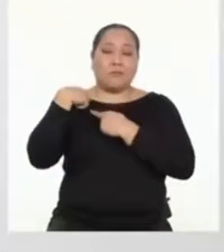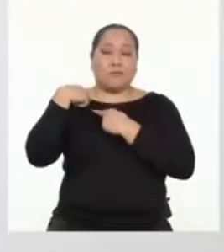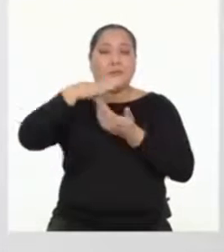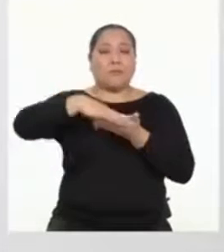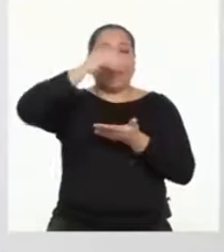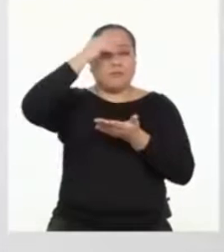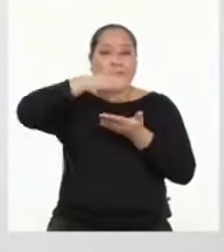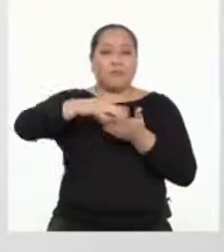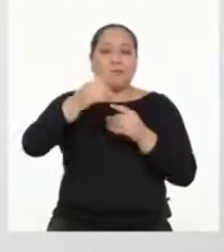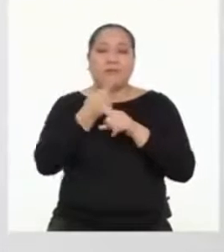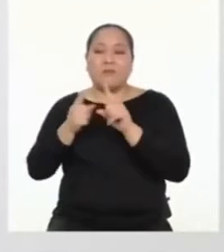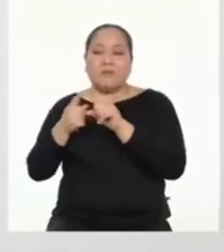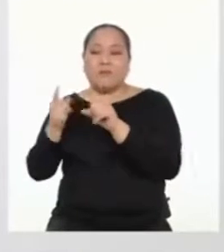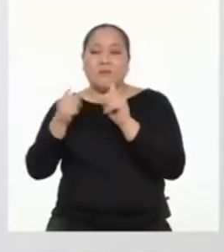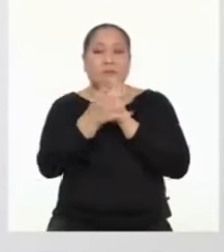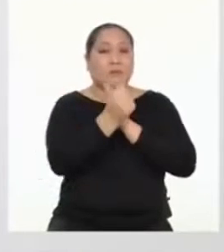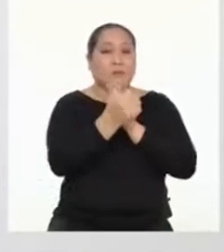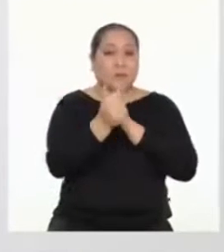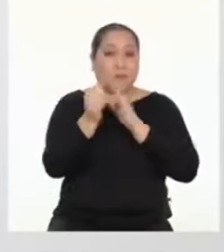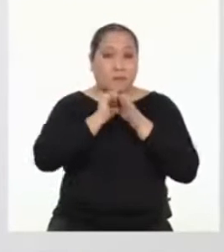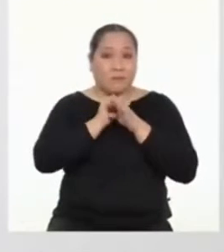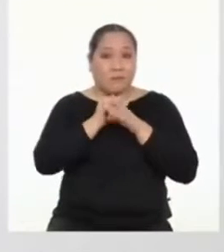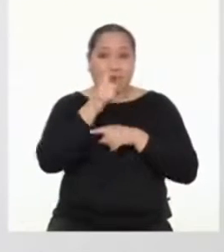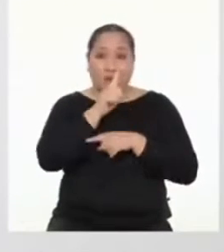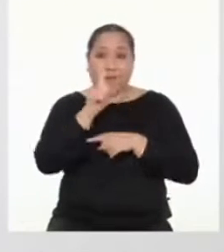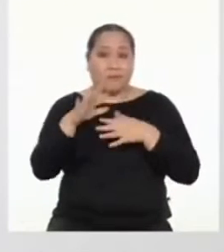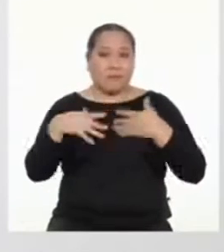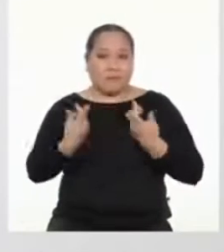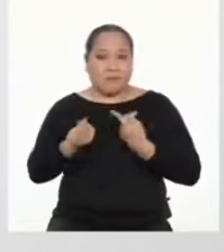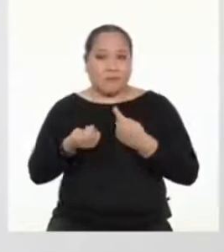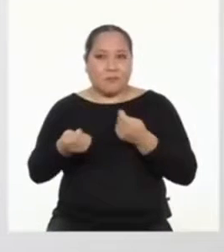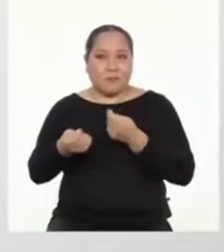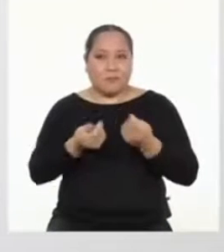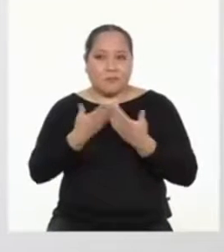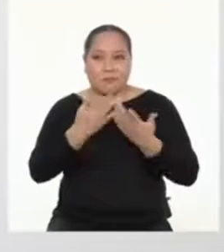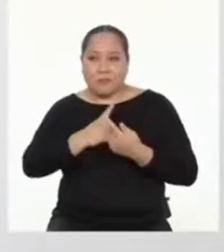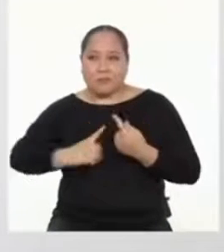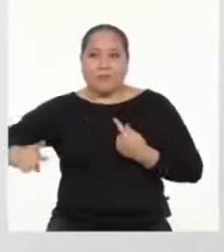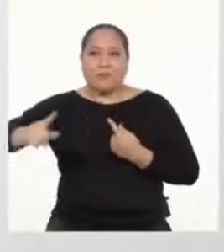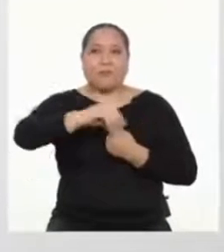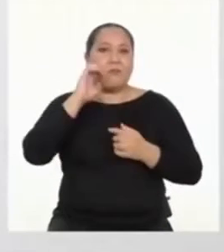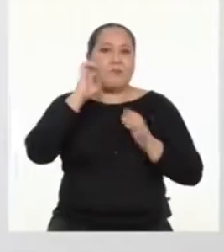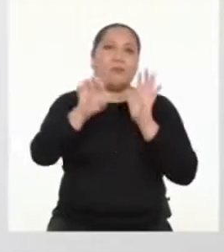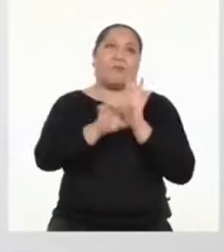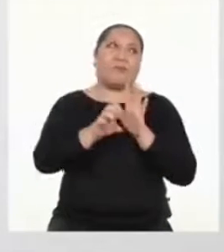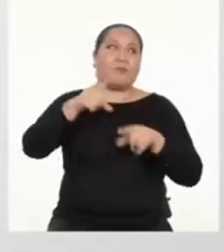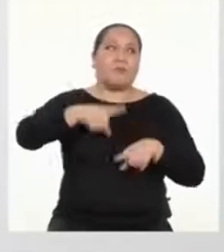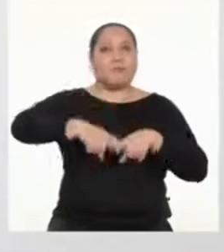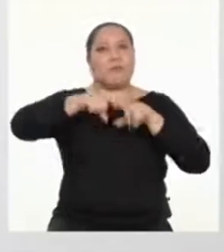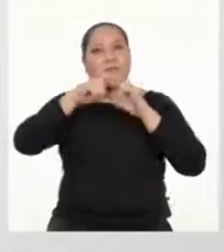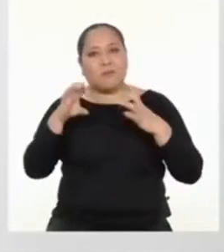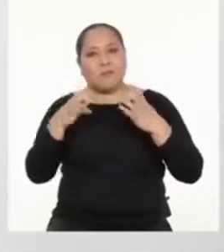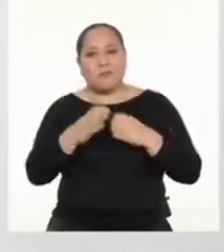aprendizaje y las habilidades que cultivamos, pero no podemos controlar factores externos como la suspensión de